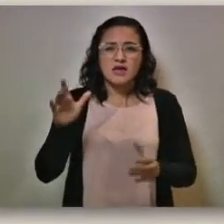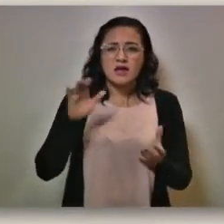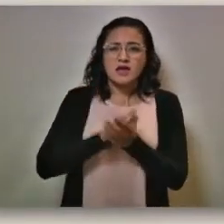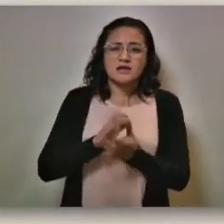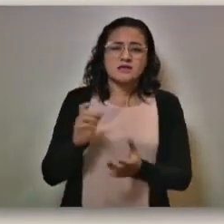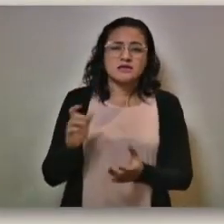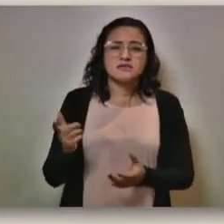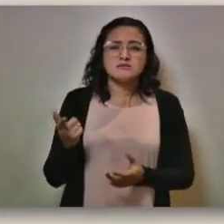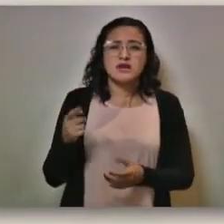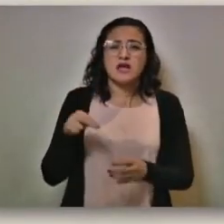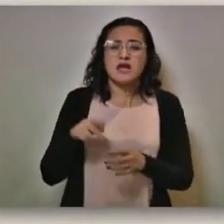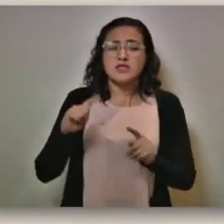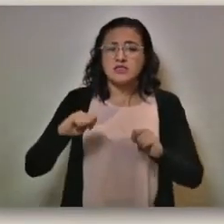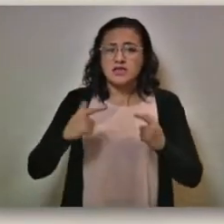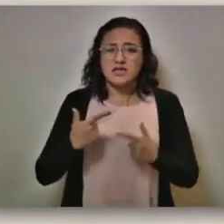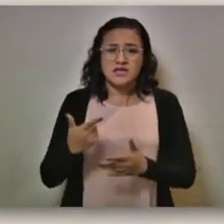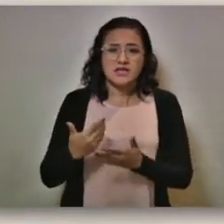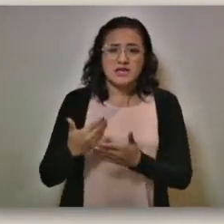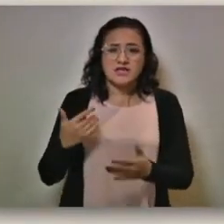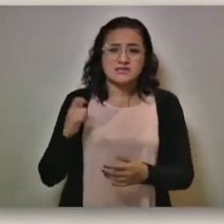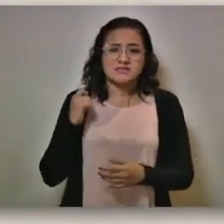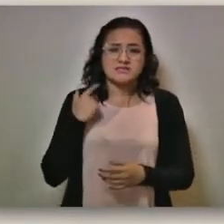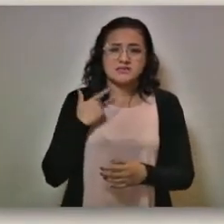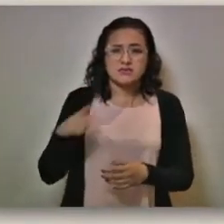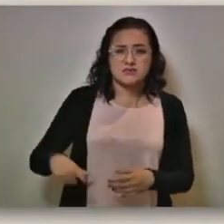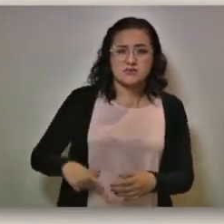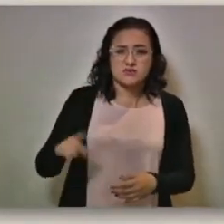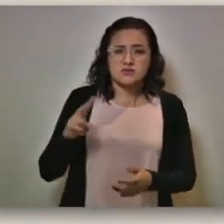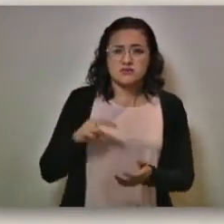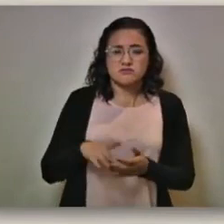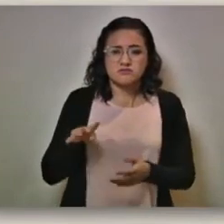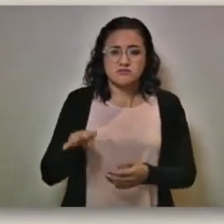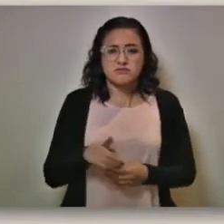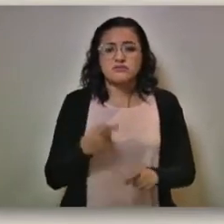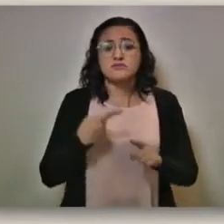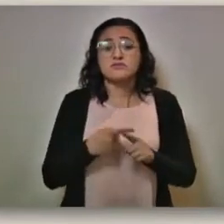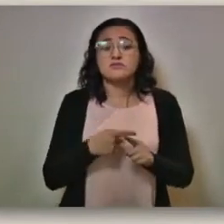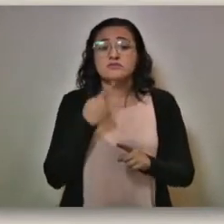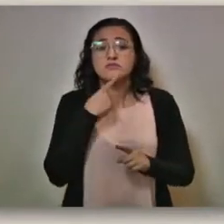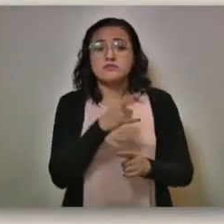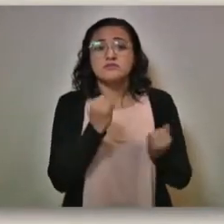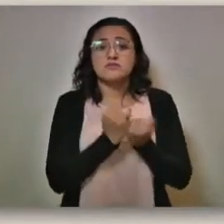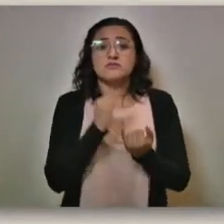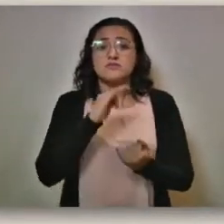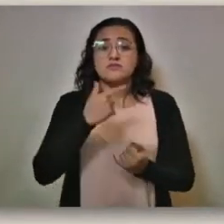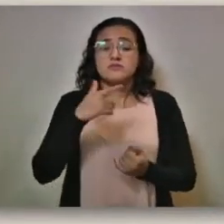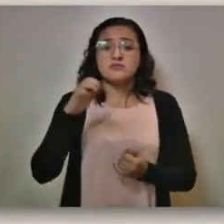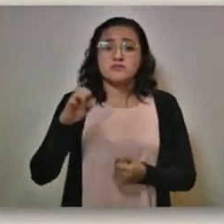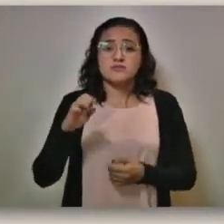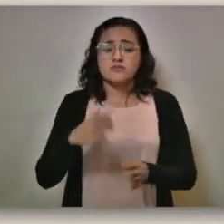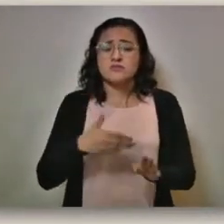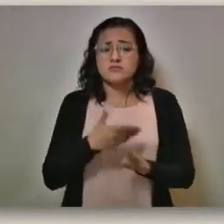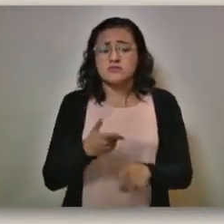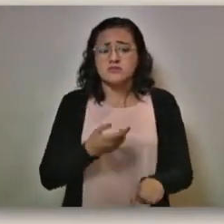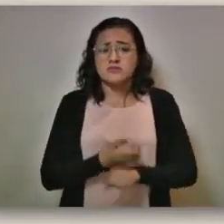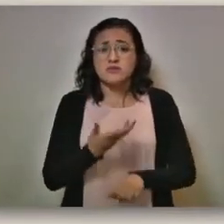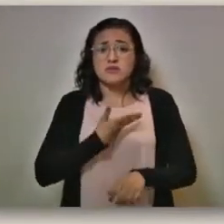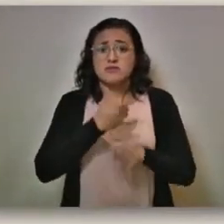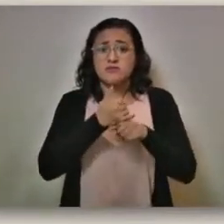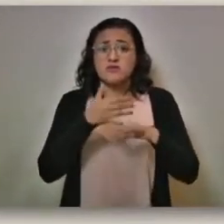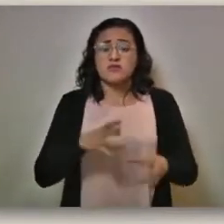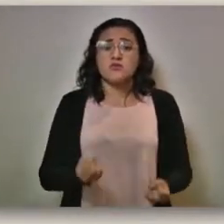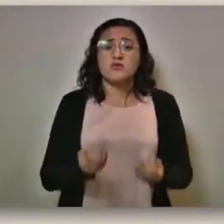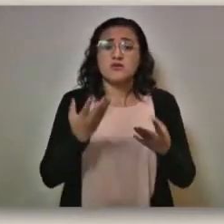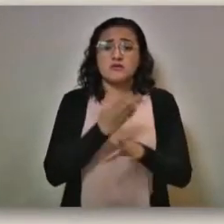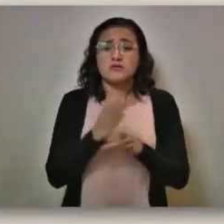gobernador Tony Galli, esto en 2019. Saber si se tiene conocimiento de esta denuncia que hay ante la Fiscalía General del Estado y si tienen la información de